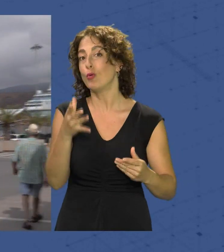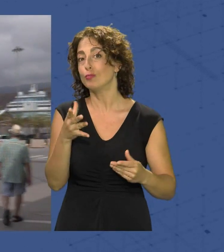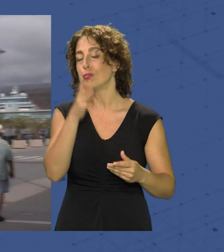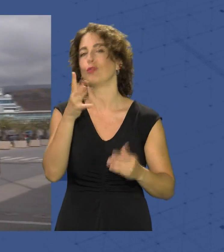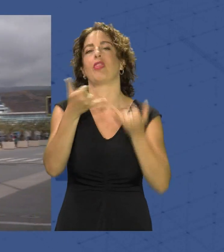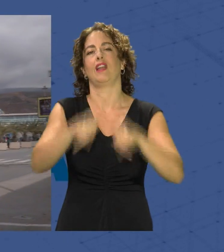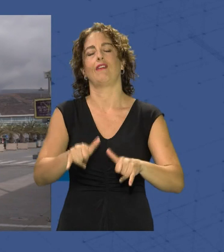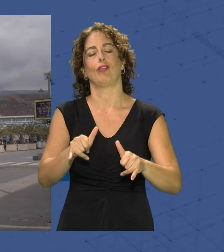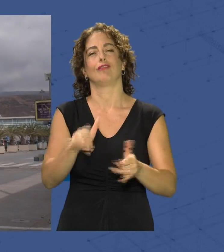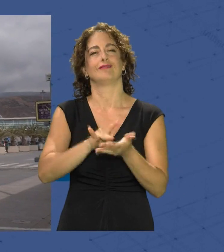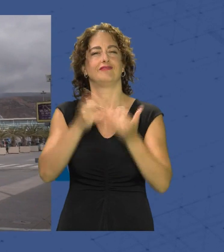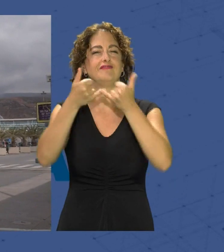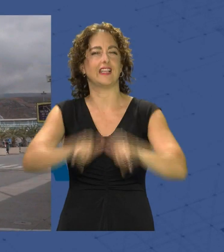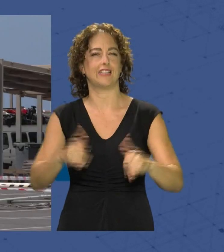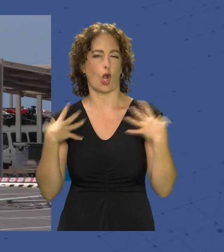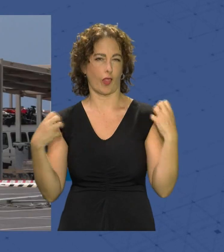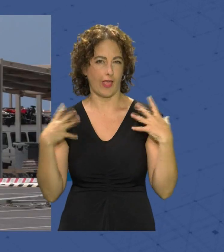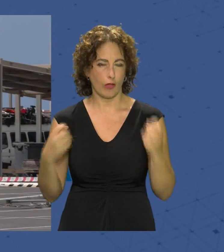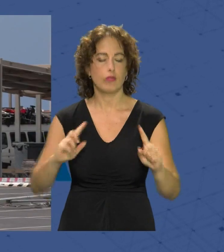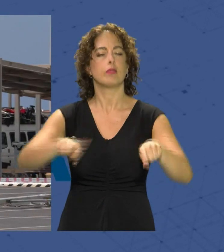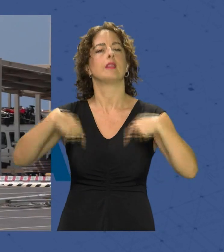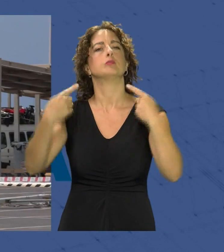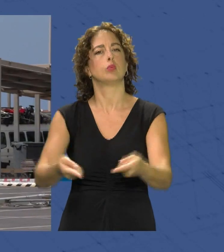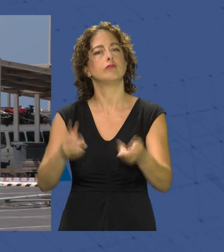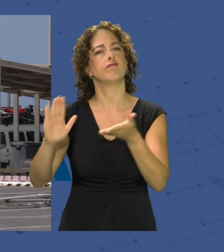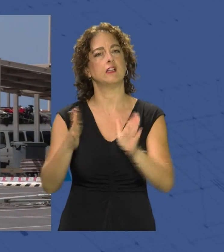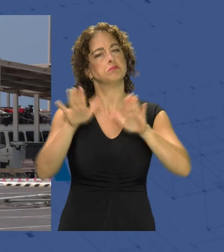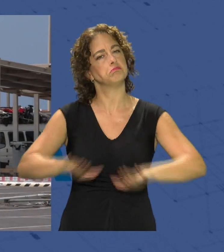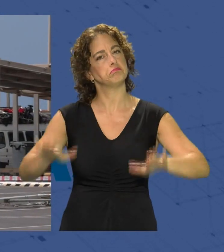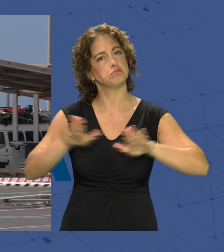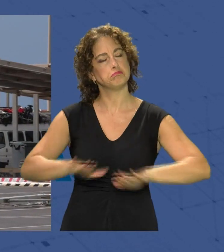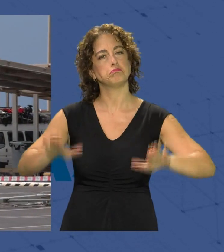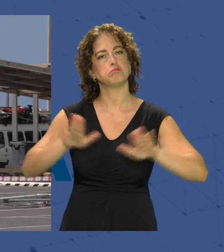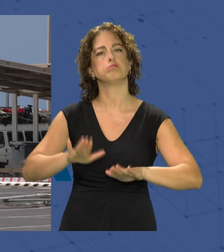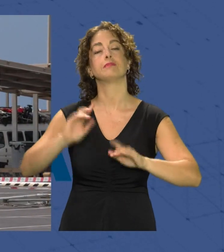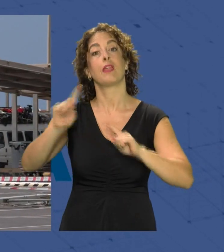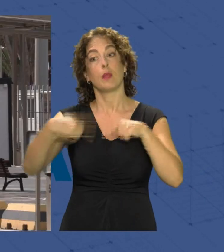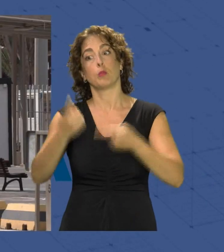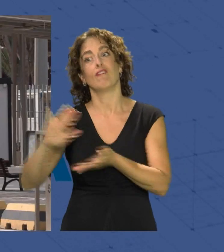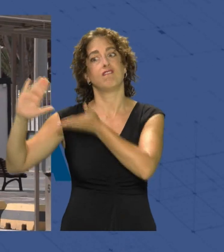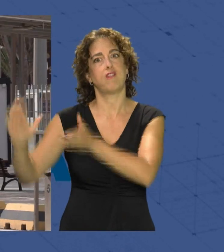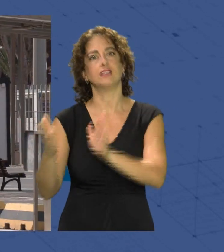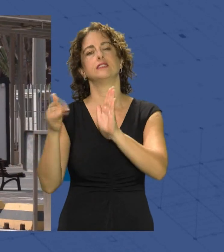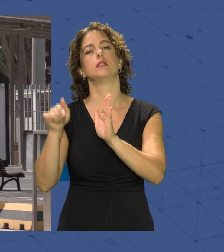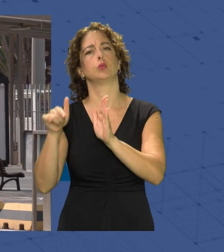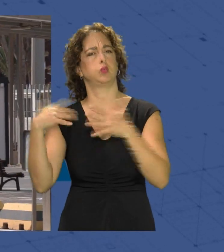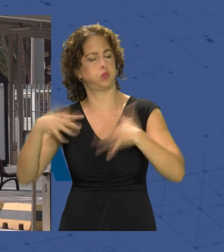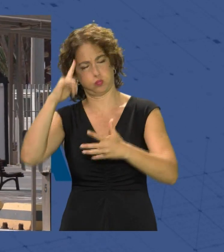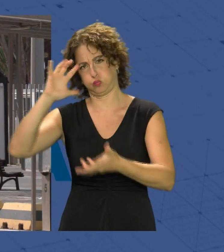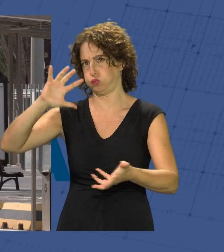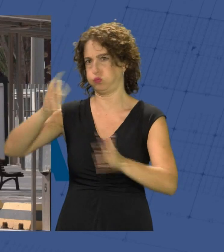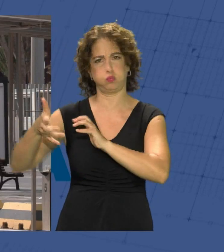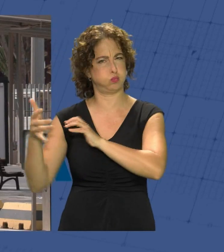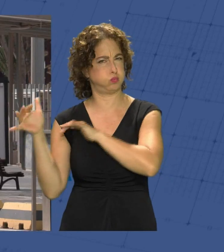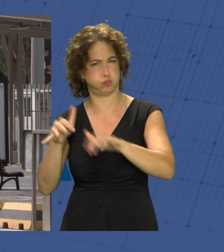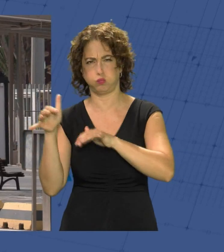celebración de la fiesta del Cordero. Después pasaba una fase de ralentización, a la que ha seguido otra de auténtica locura, con